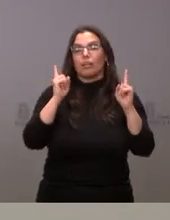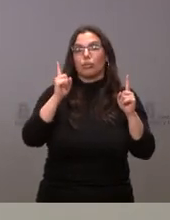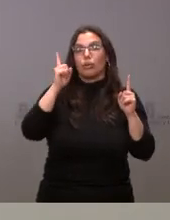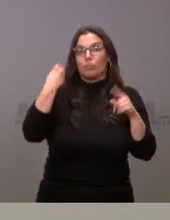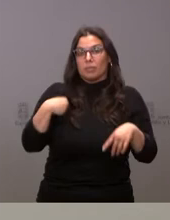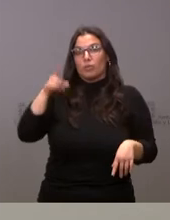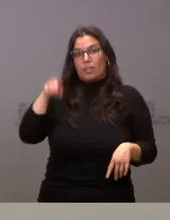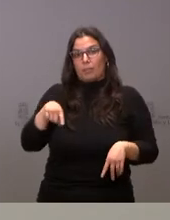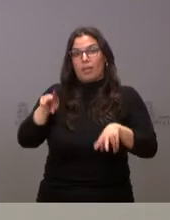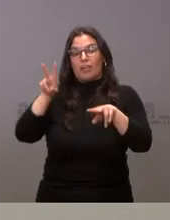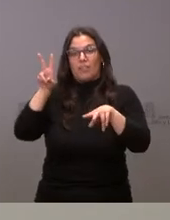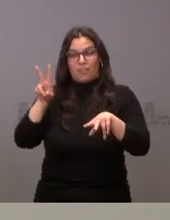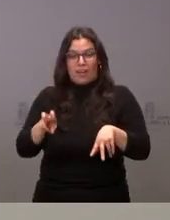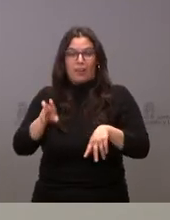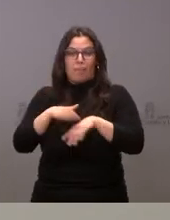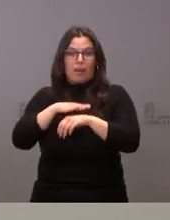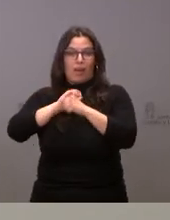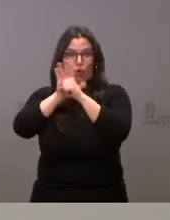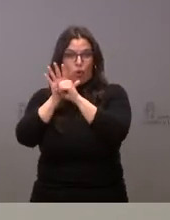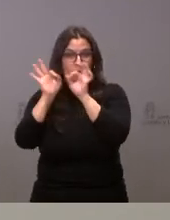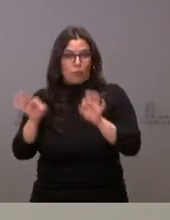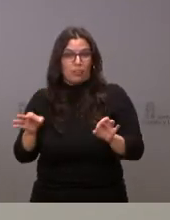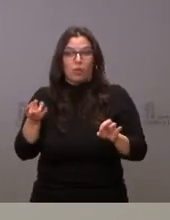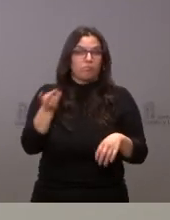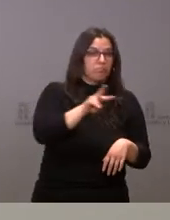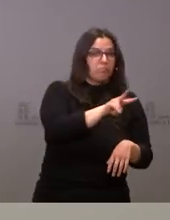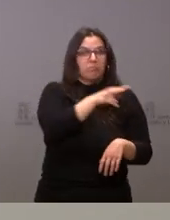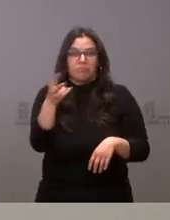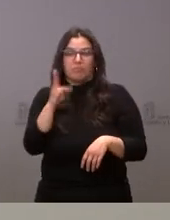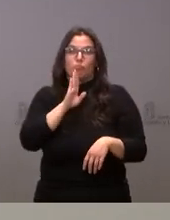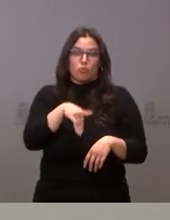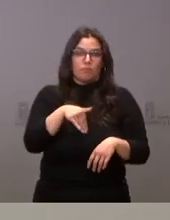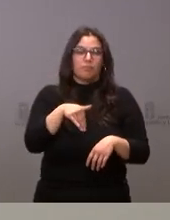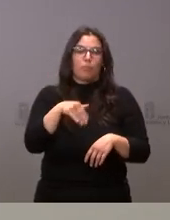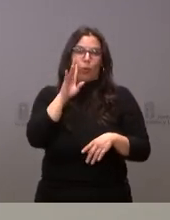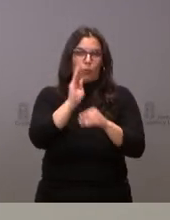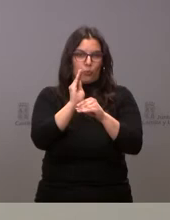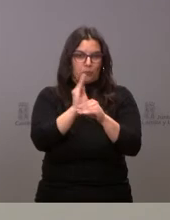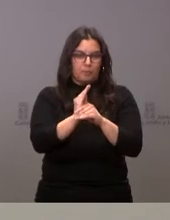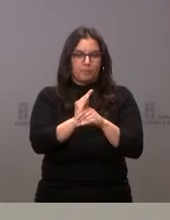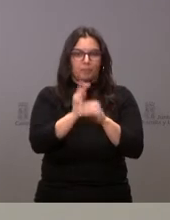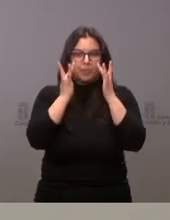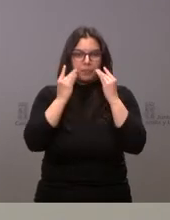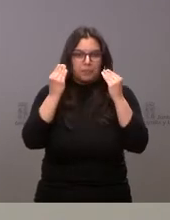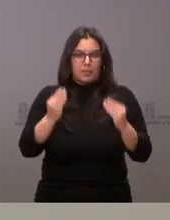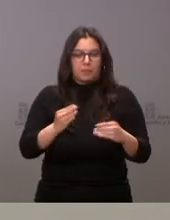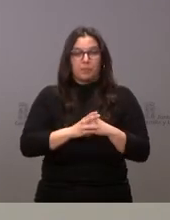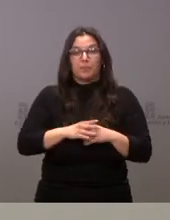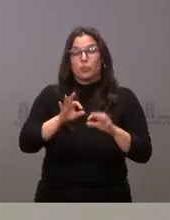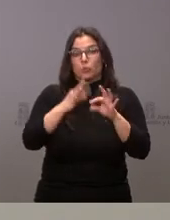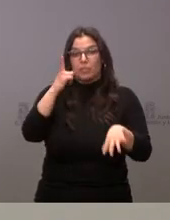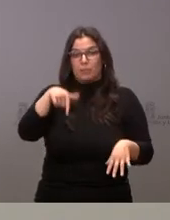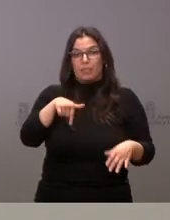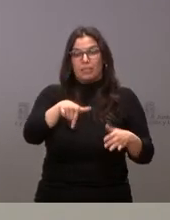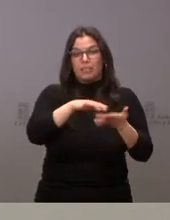propias del caso COVID-19 con lo cual por un motivo y por otro conviene utilizarlas afortunadamente en Castilla y León también la